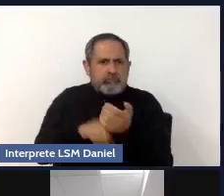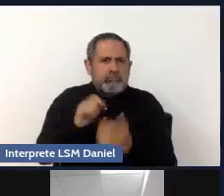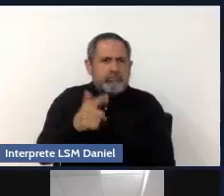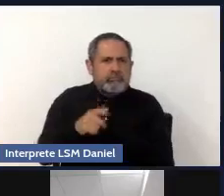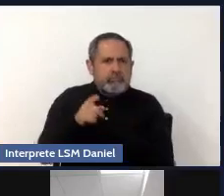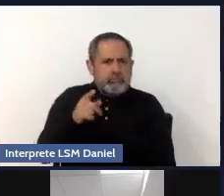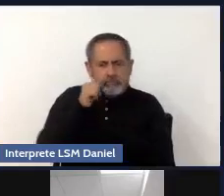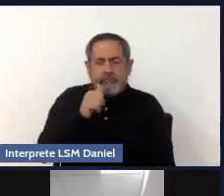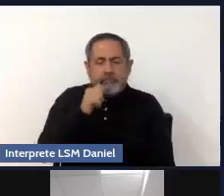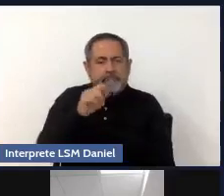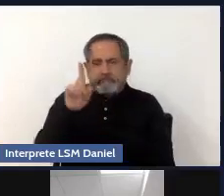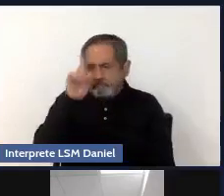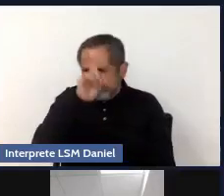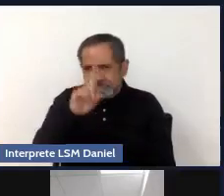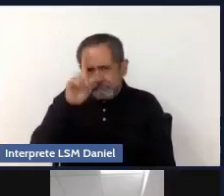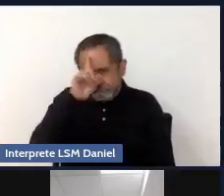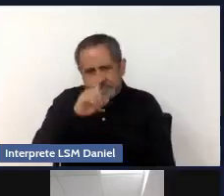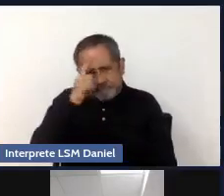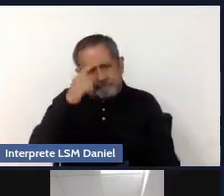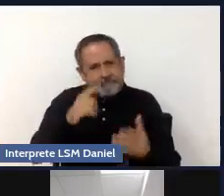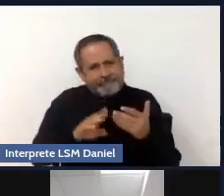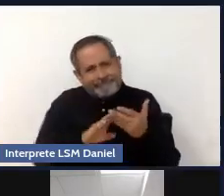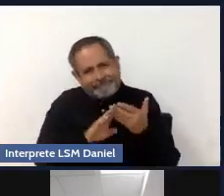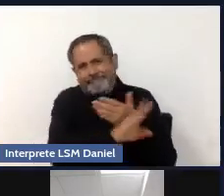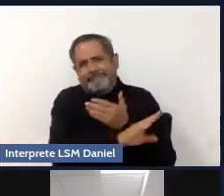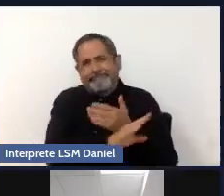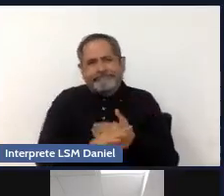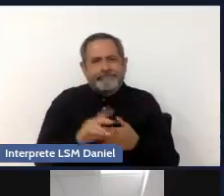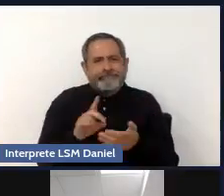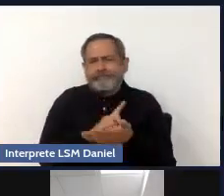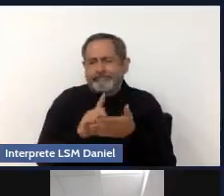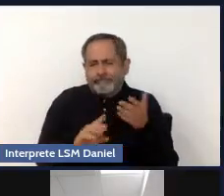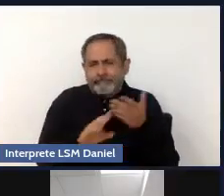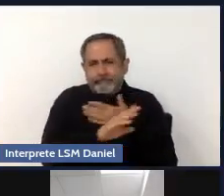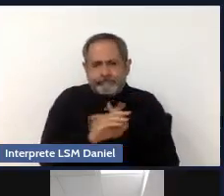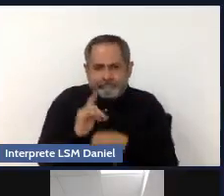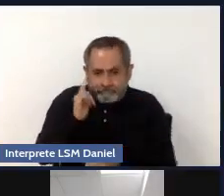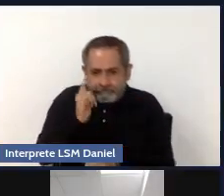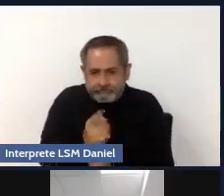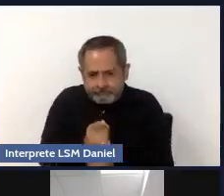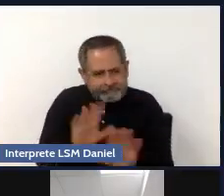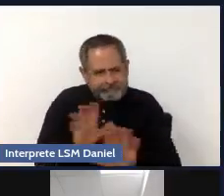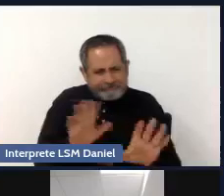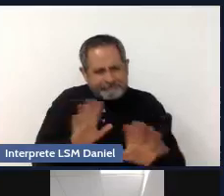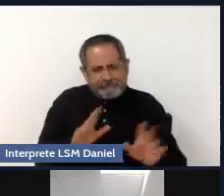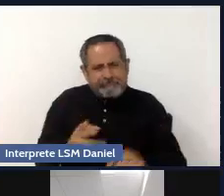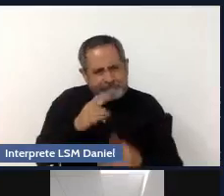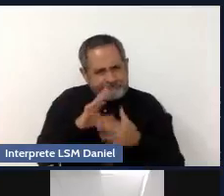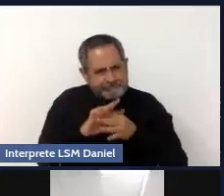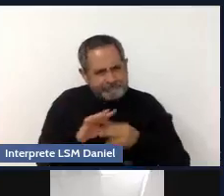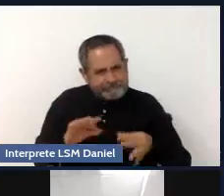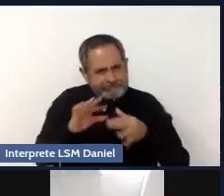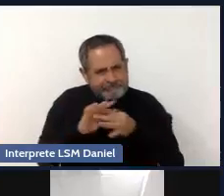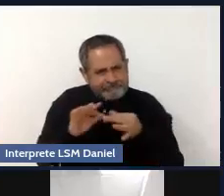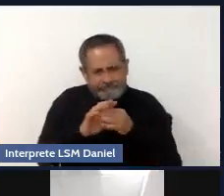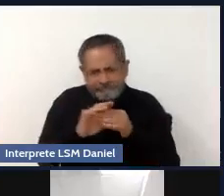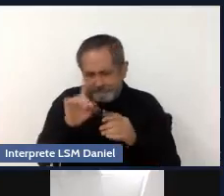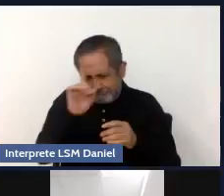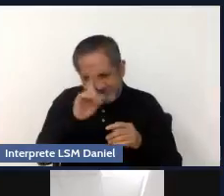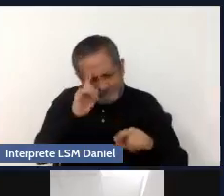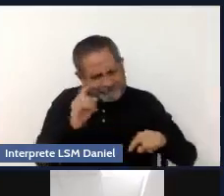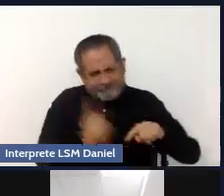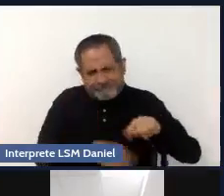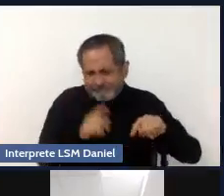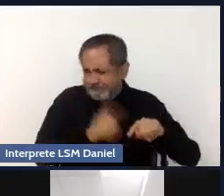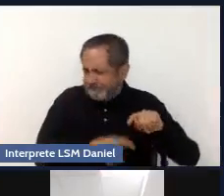en la prevención. Buscamos detectar desde la etapa más temprana para, pues,